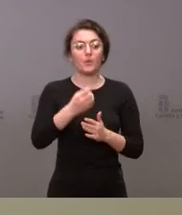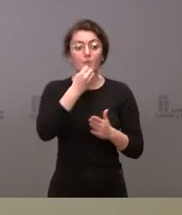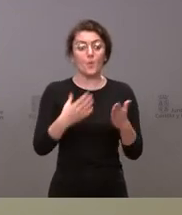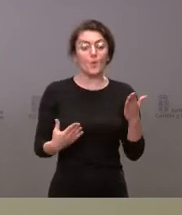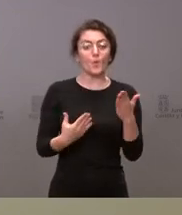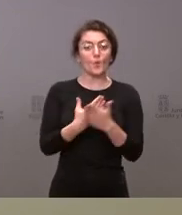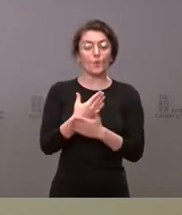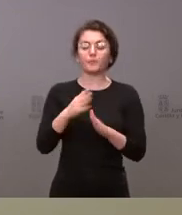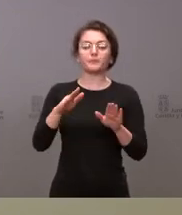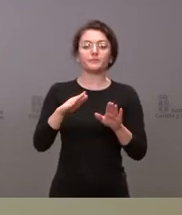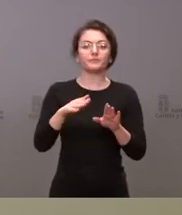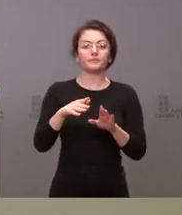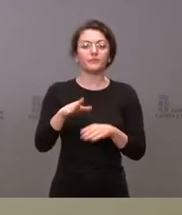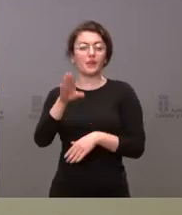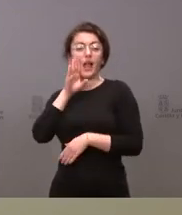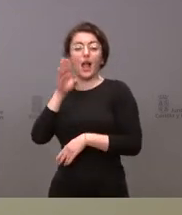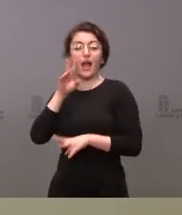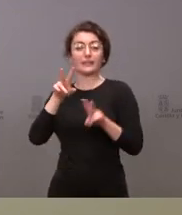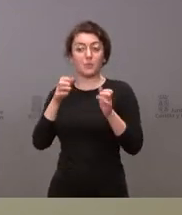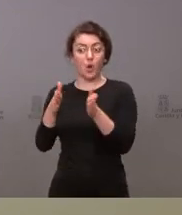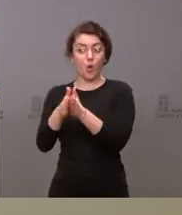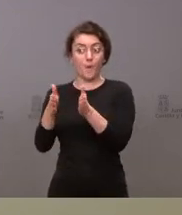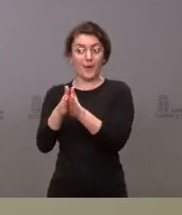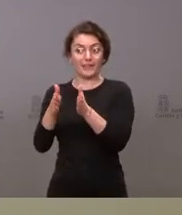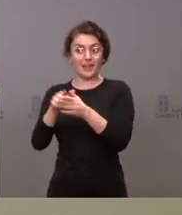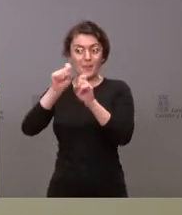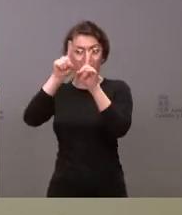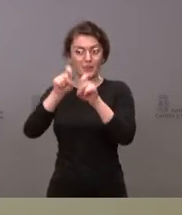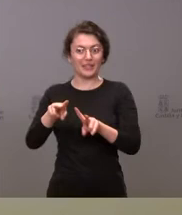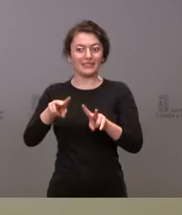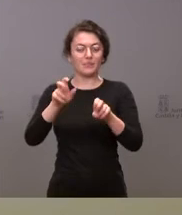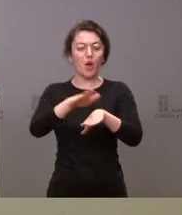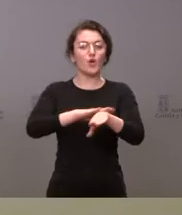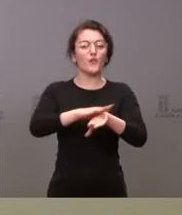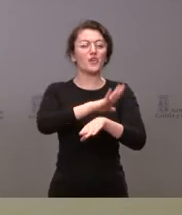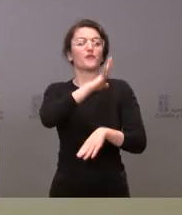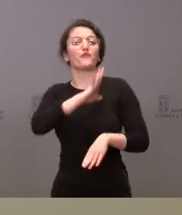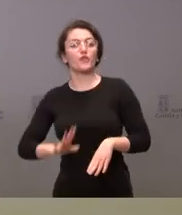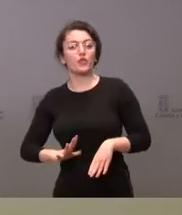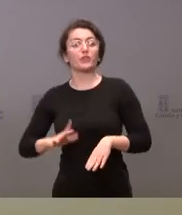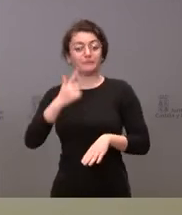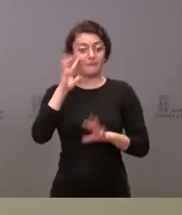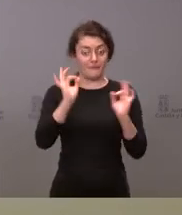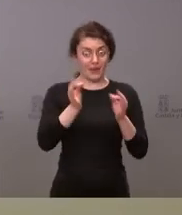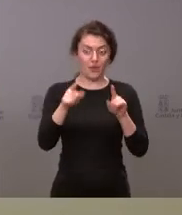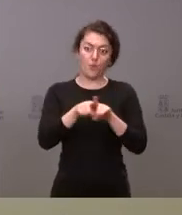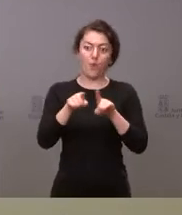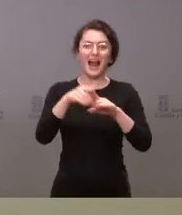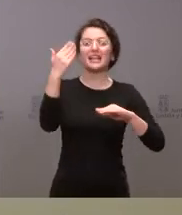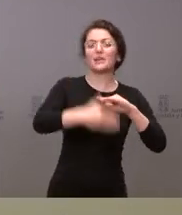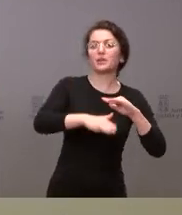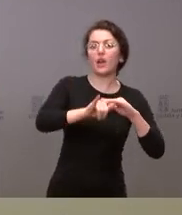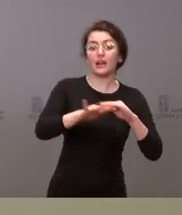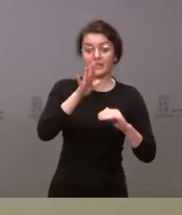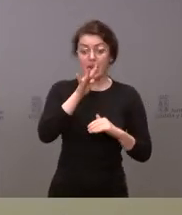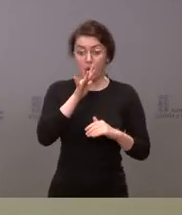retomando la pregunta de mi compañera sobre el gobierno en funciones es cierto que si tienen limitaciones y dada la situación de crisis